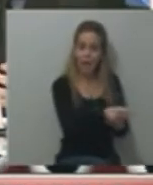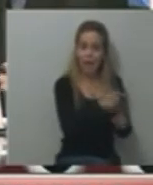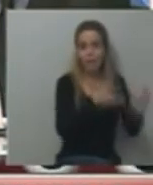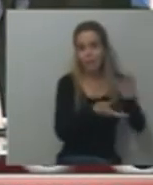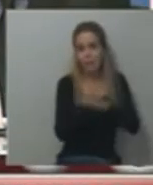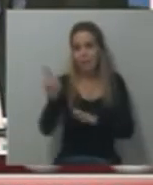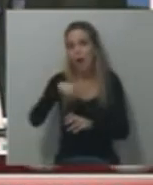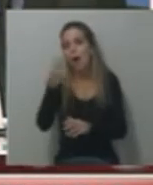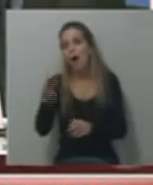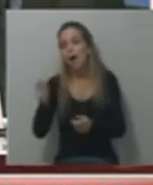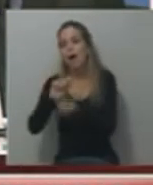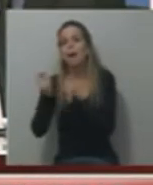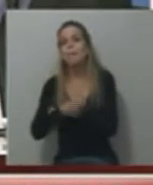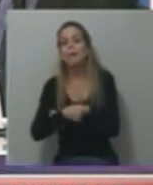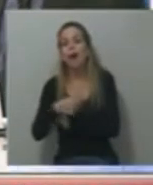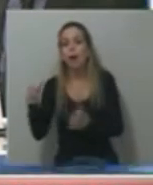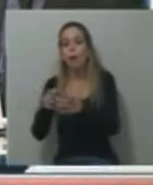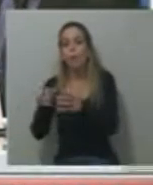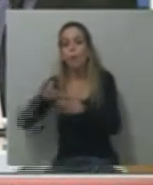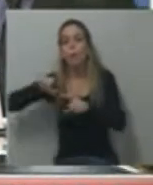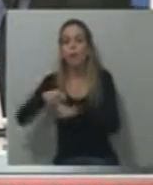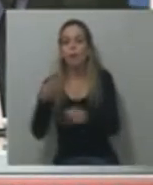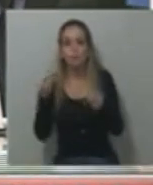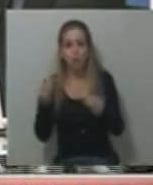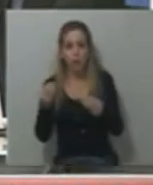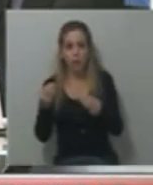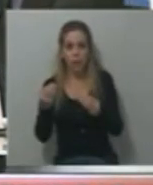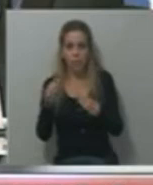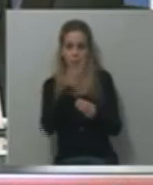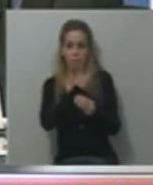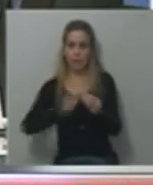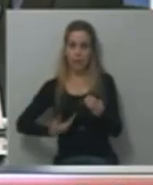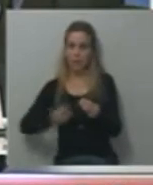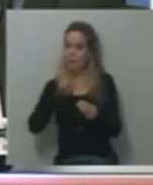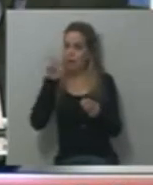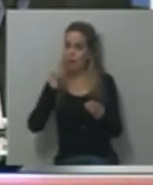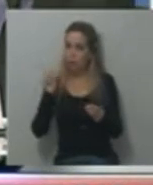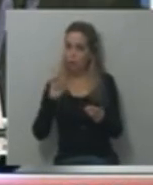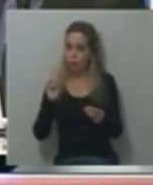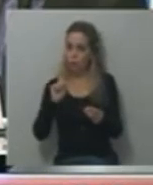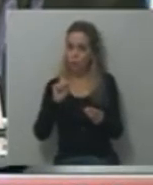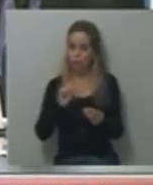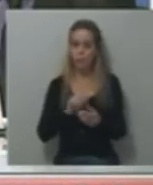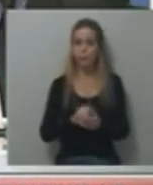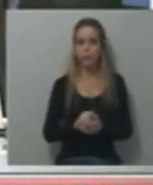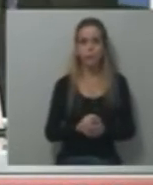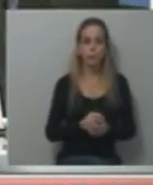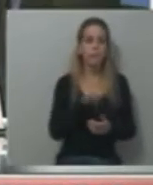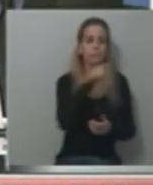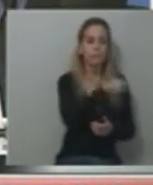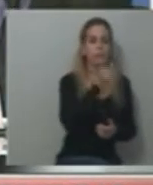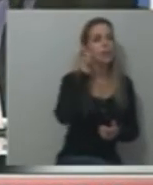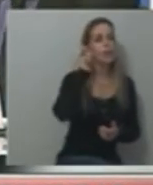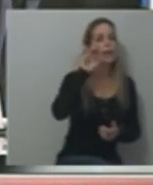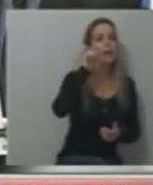menemismo, se va con Sergio Massa. Es que Alejandro Granados tiene un olfato político espectacular y ya se dio cuenta que el